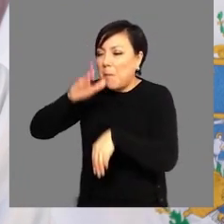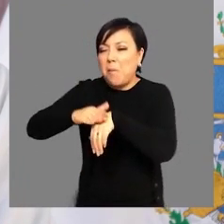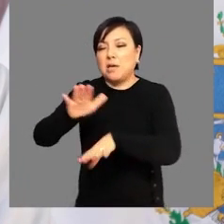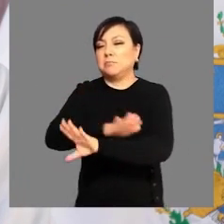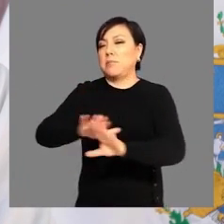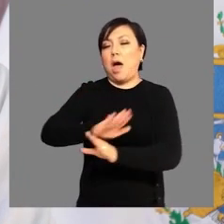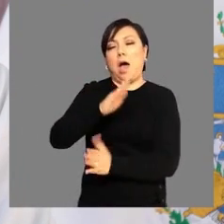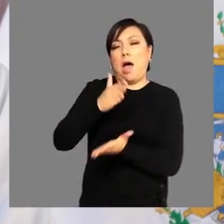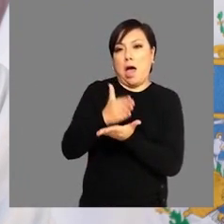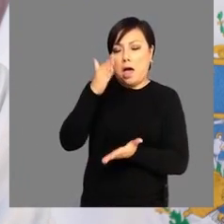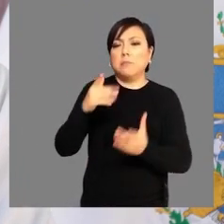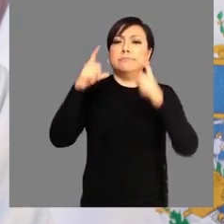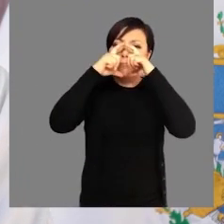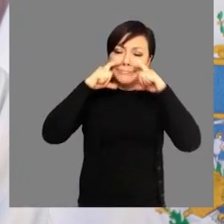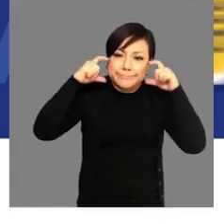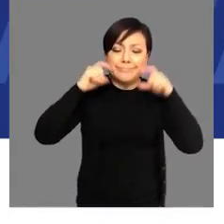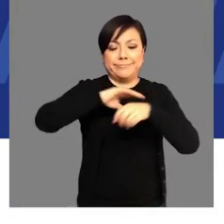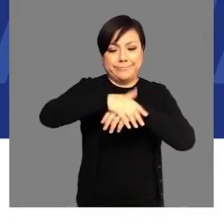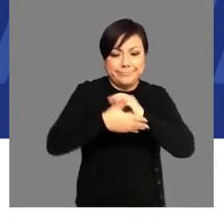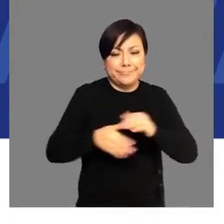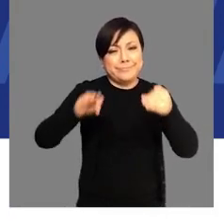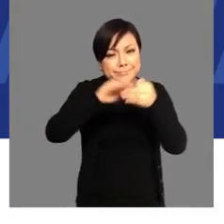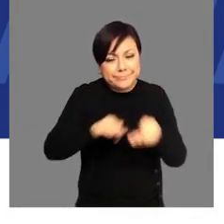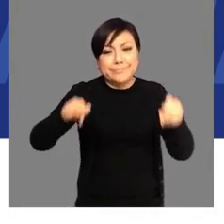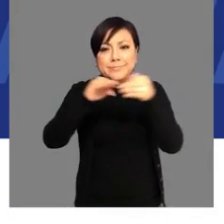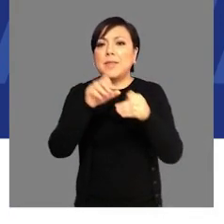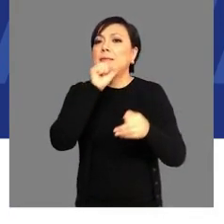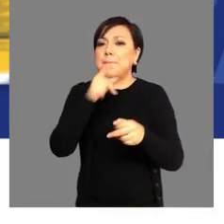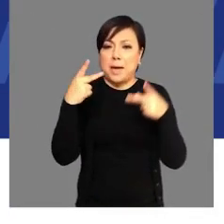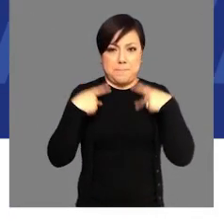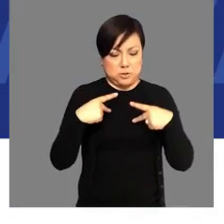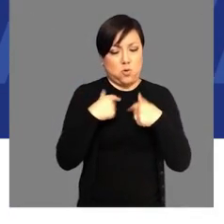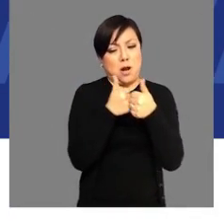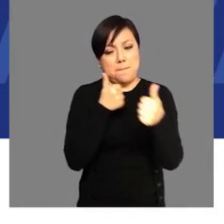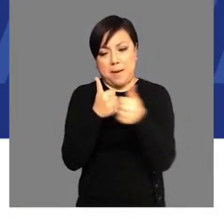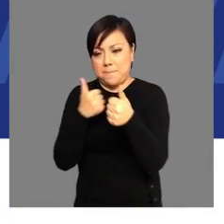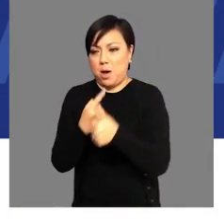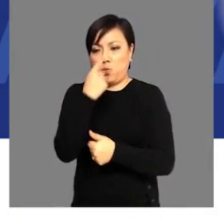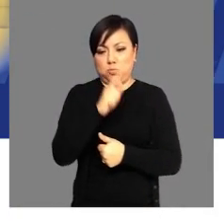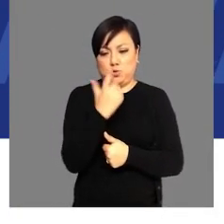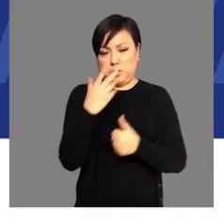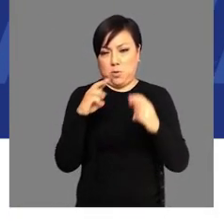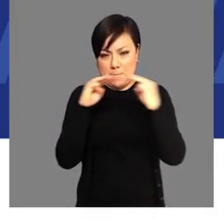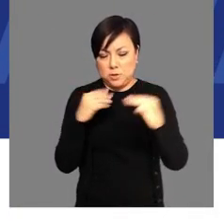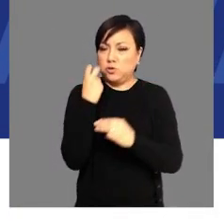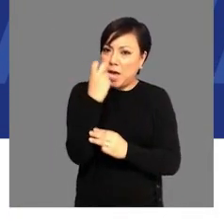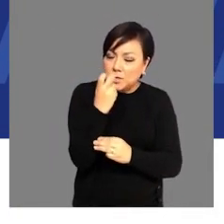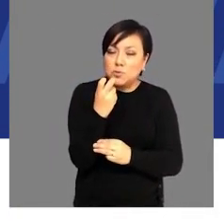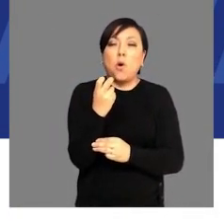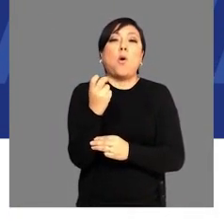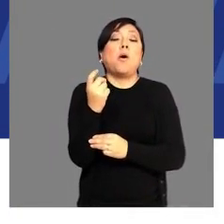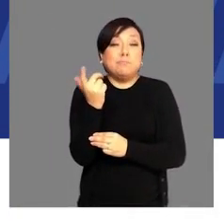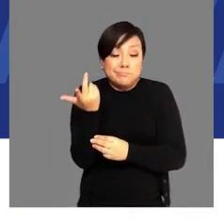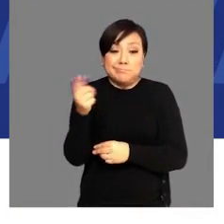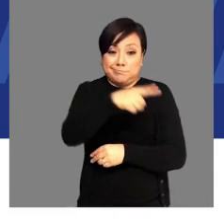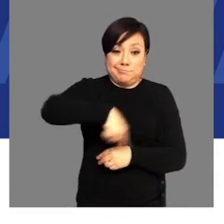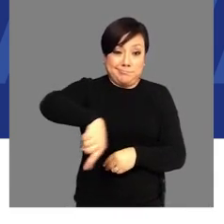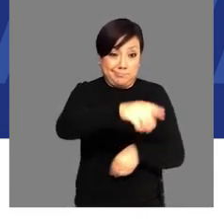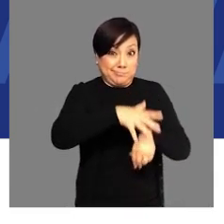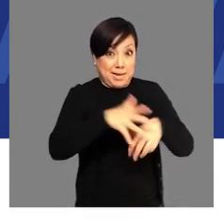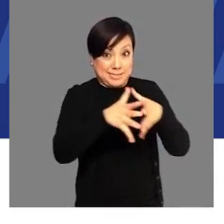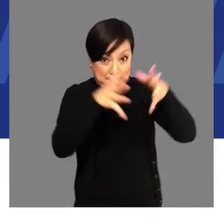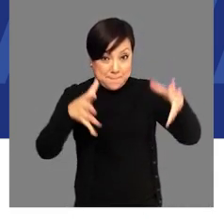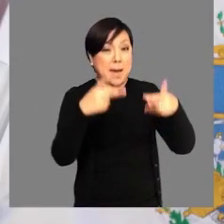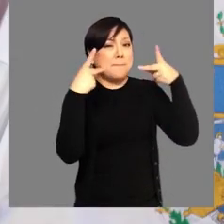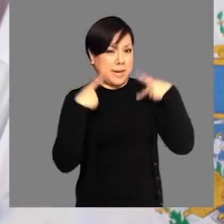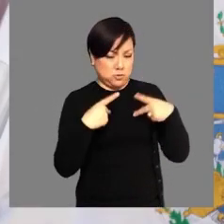medidas que tan efectivamente han dado resultado, usar bien el cubrebocas, lavar frecuentemente las manos y mantener una sana distancia mínima de 1.5